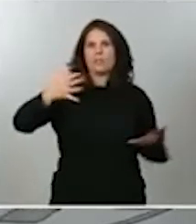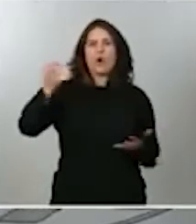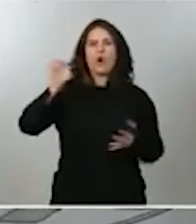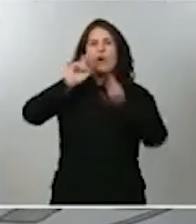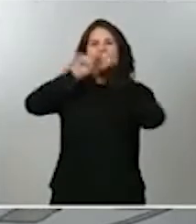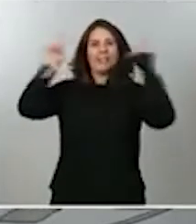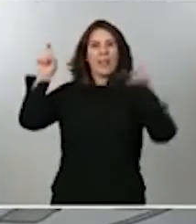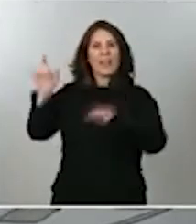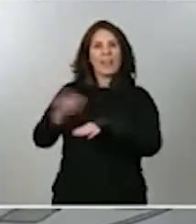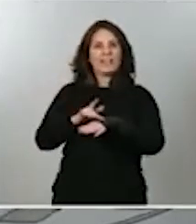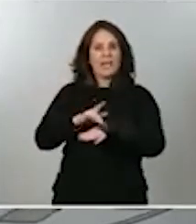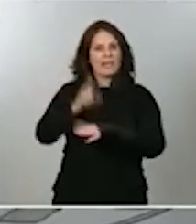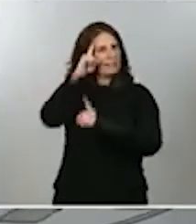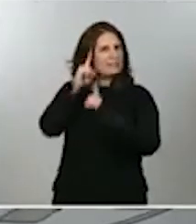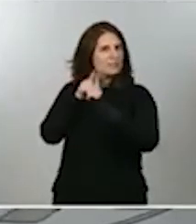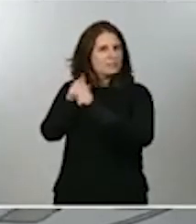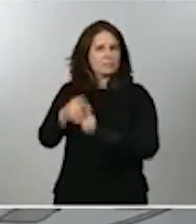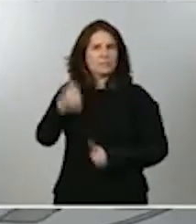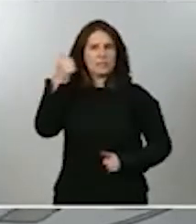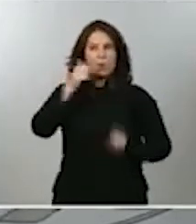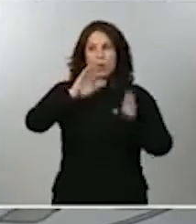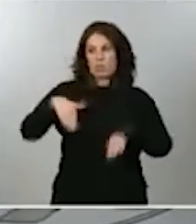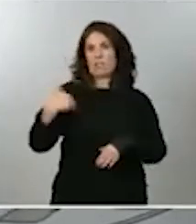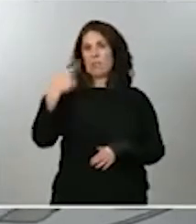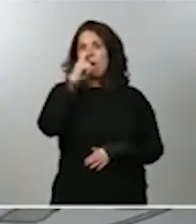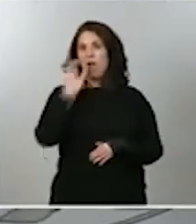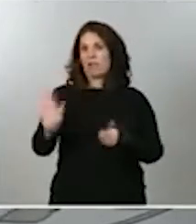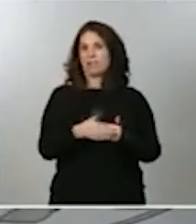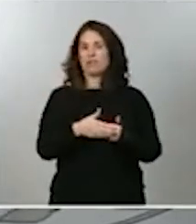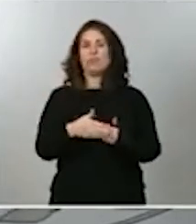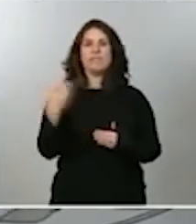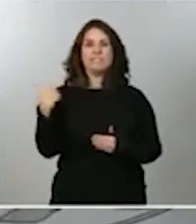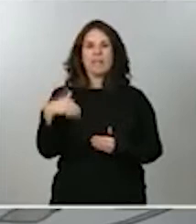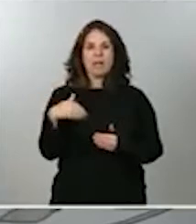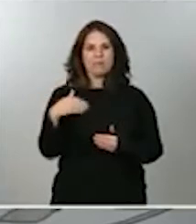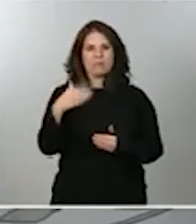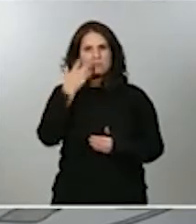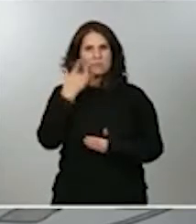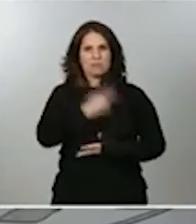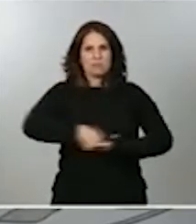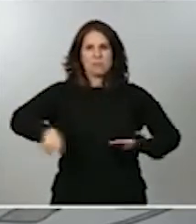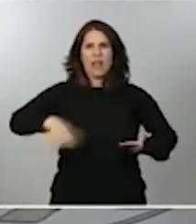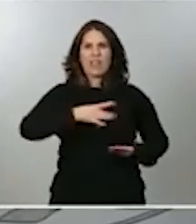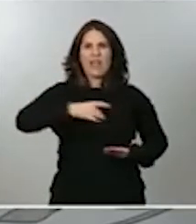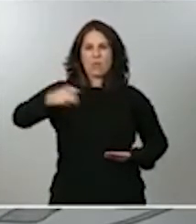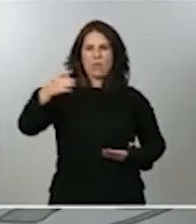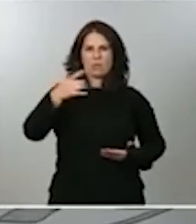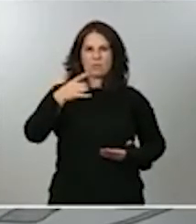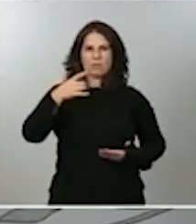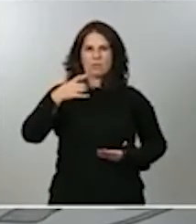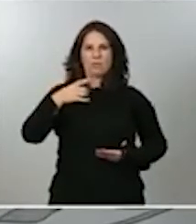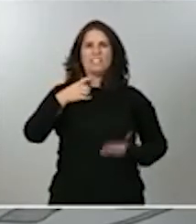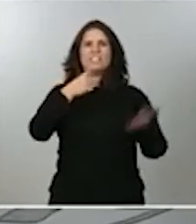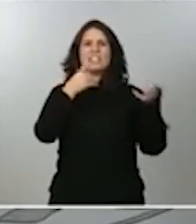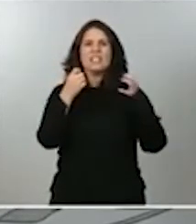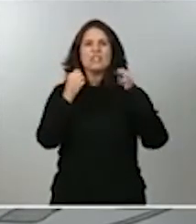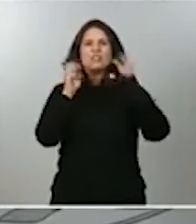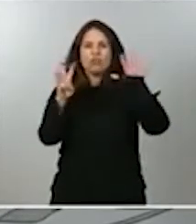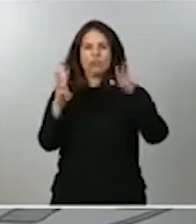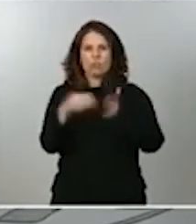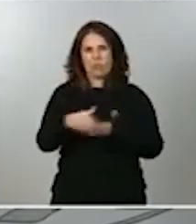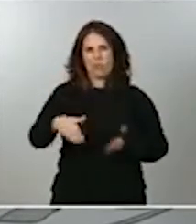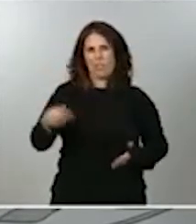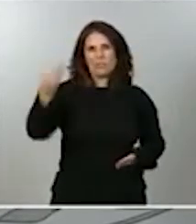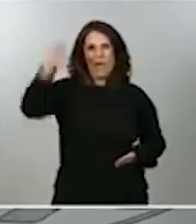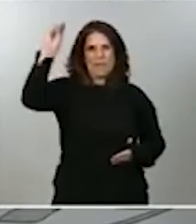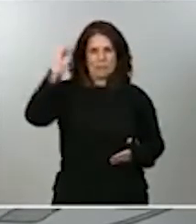hecho, el último año cerrado, la agencia tributaria liquidó deuda a grandes patrimonios por 608 millones más, lo que implica un